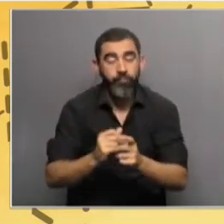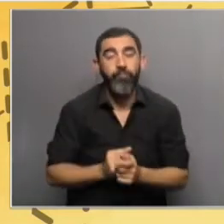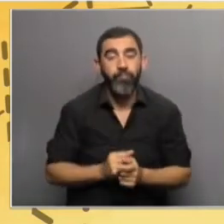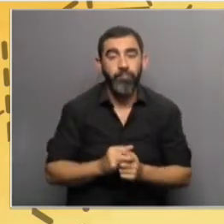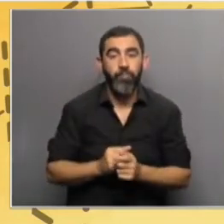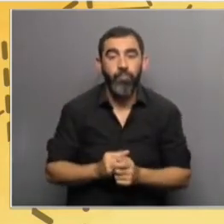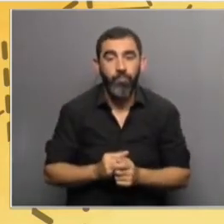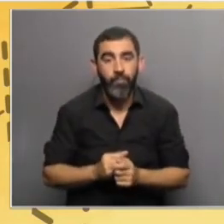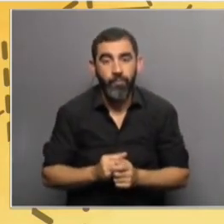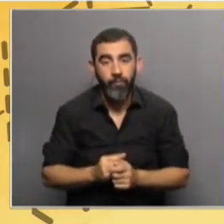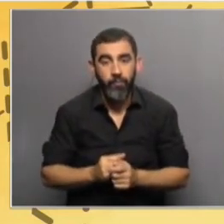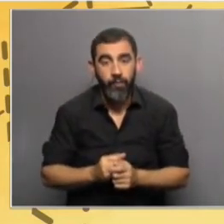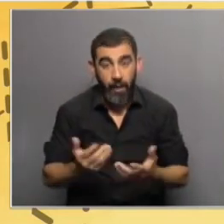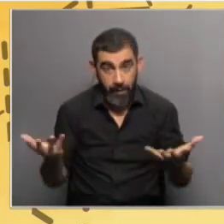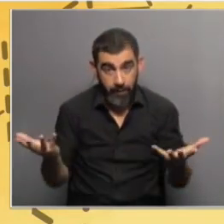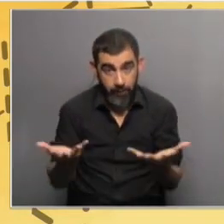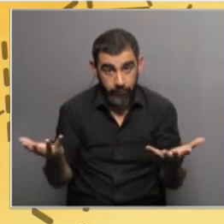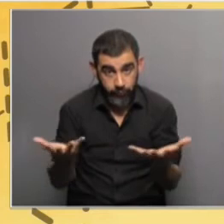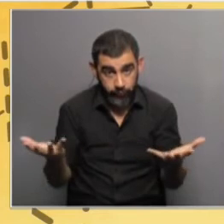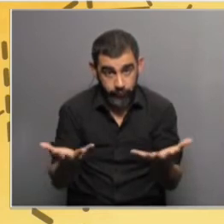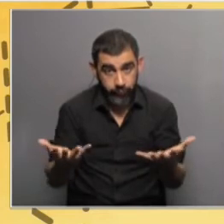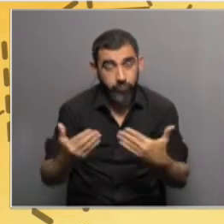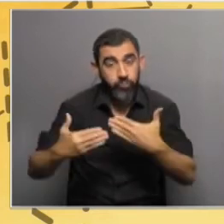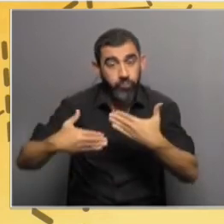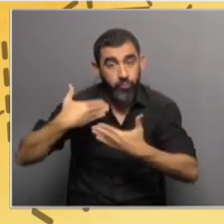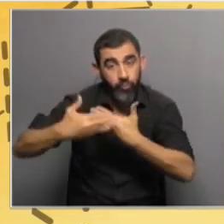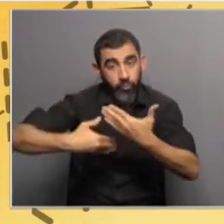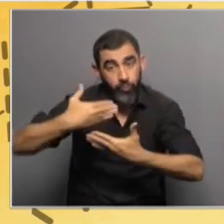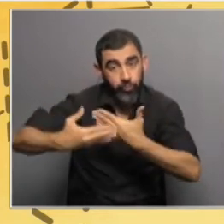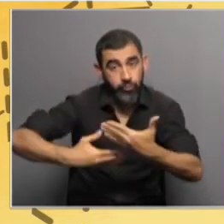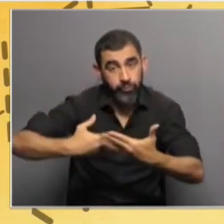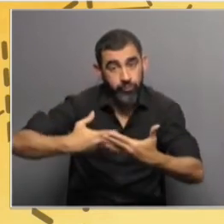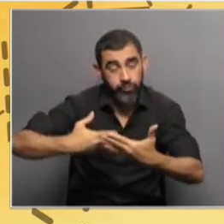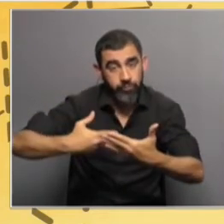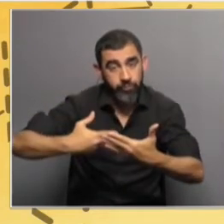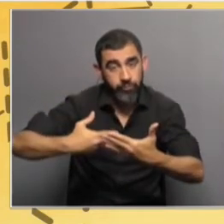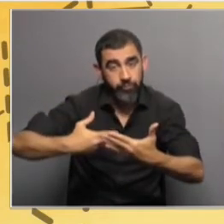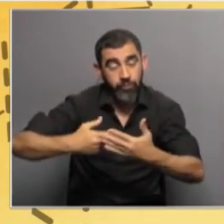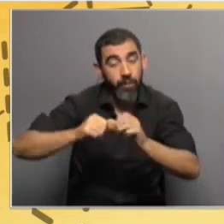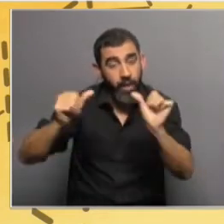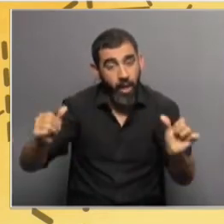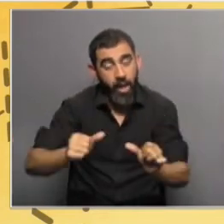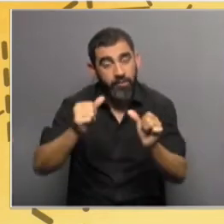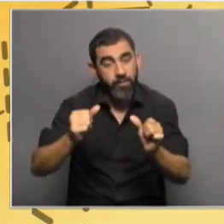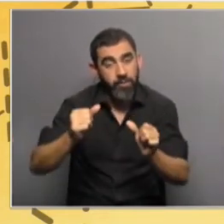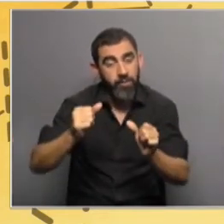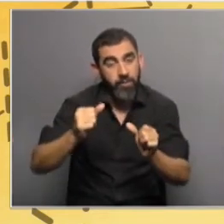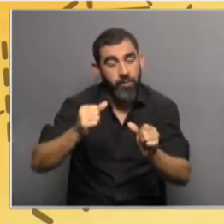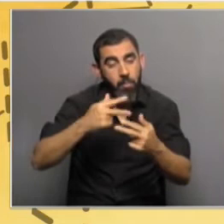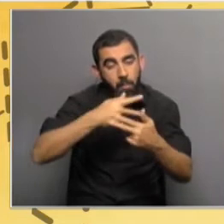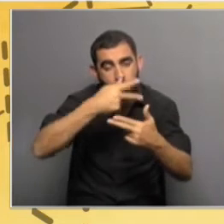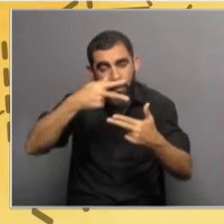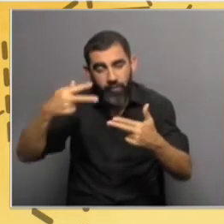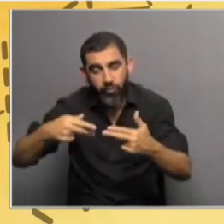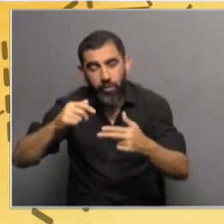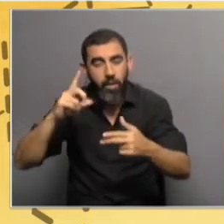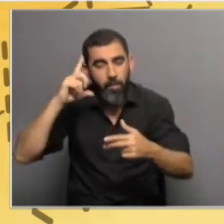comentar que estamos en este momento en un proceso de elaboración de la estrategia de